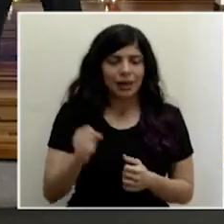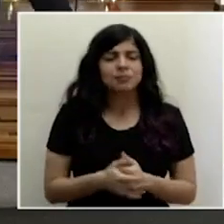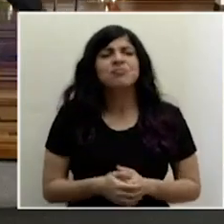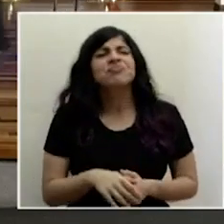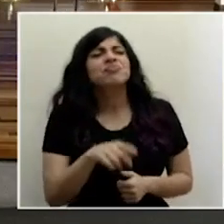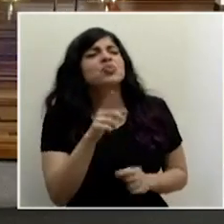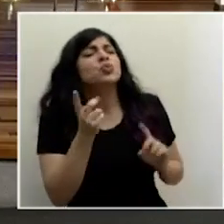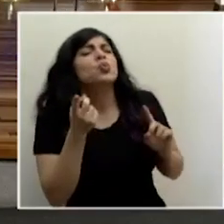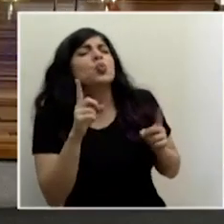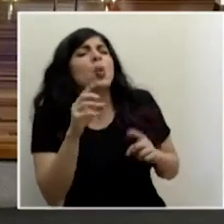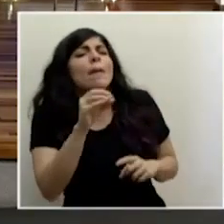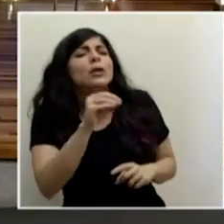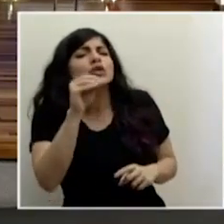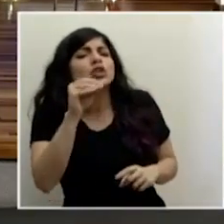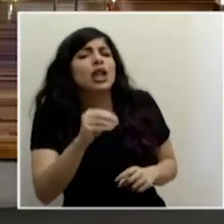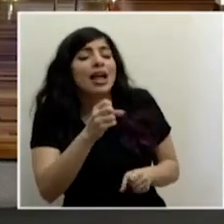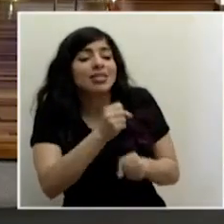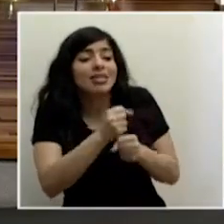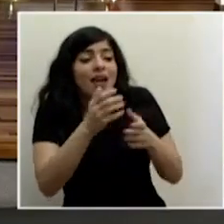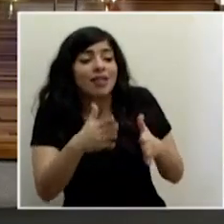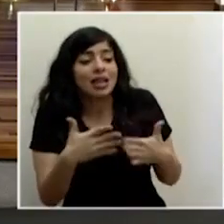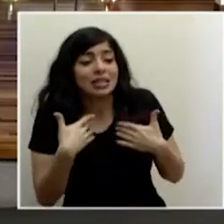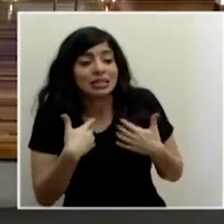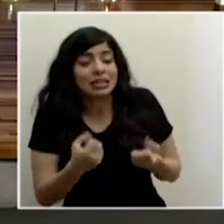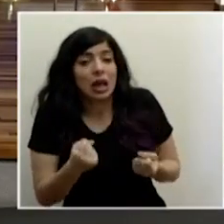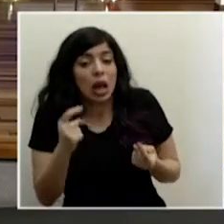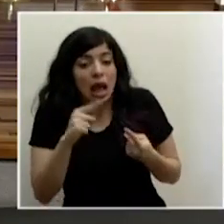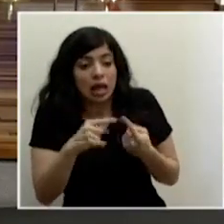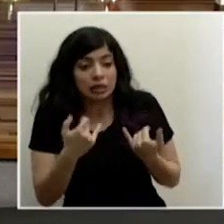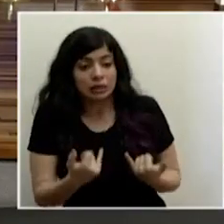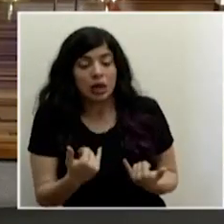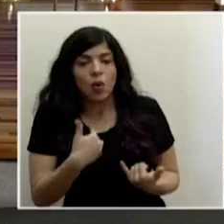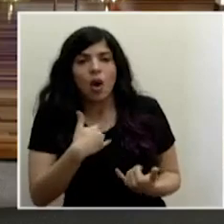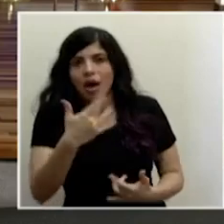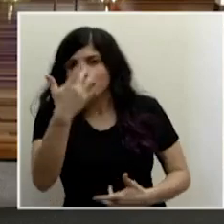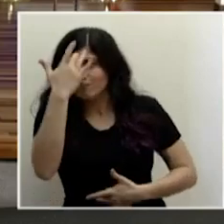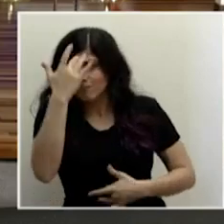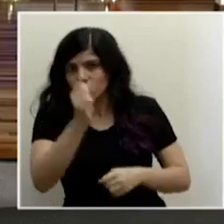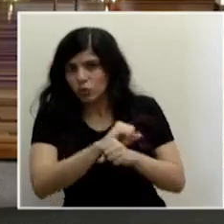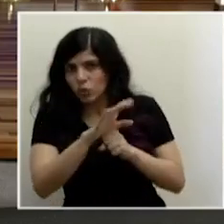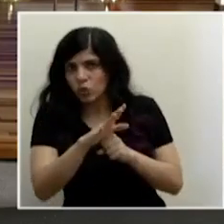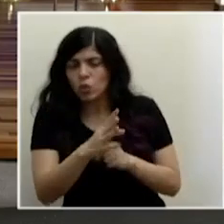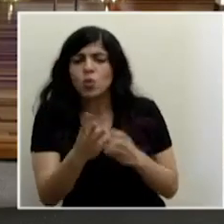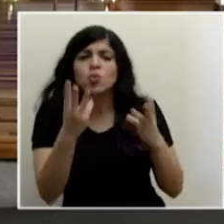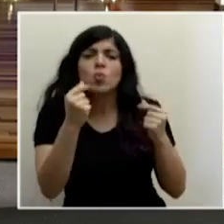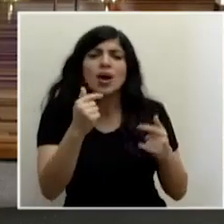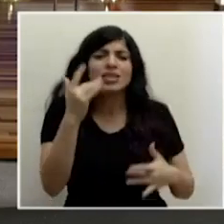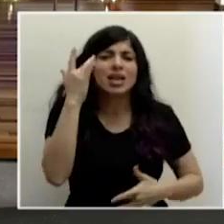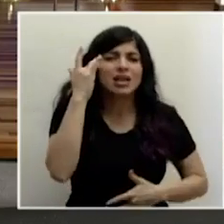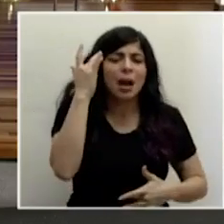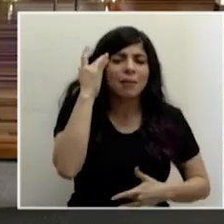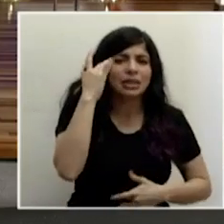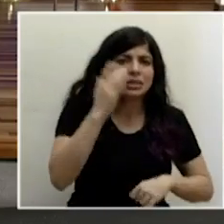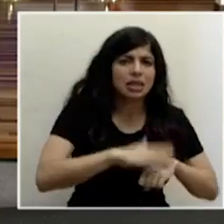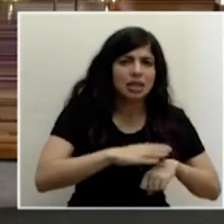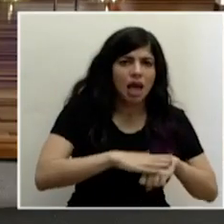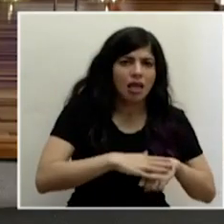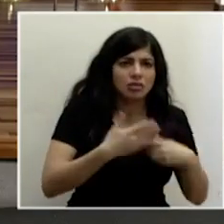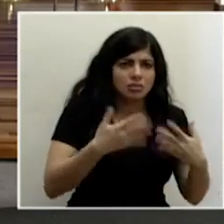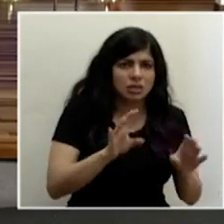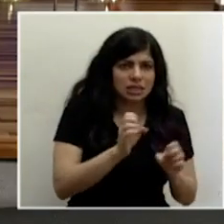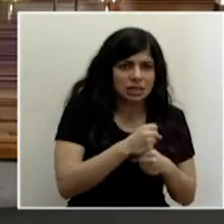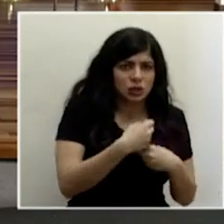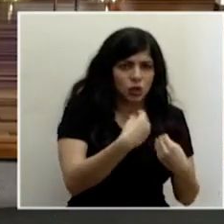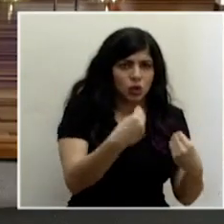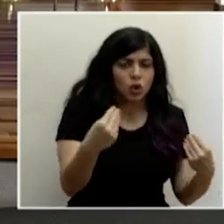¿Qué porcentaje del personal de salud figura la fecha contagiado por el virus? ¿Cuántas incapacidades transmitadas y cuál